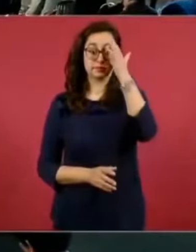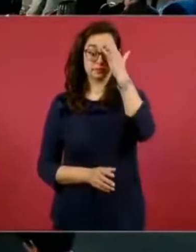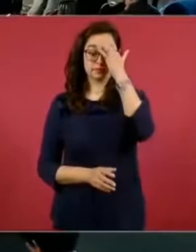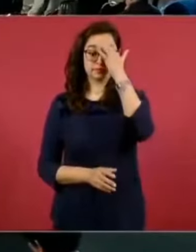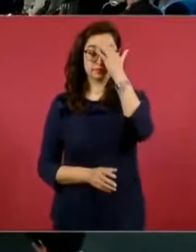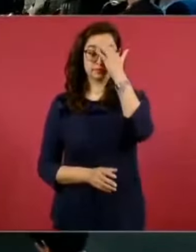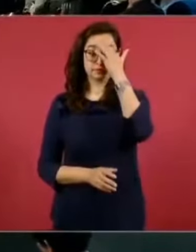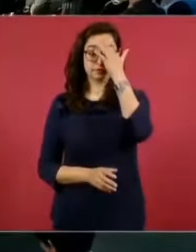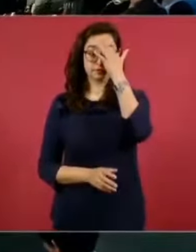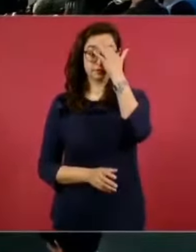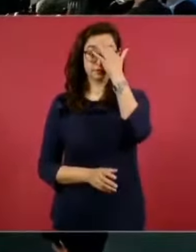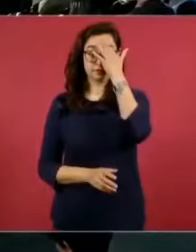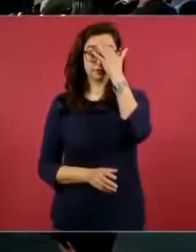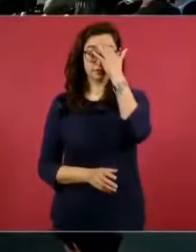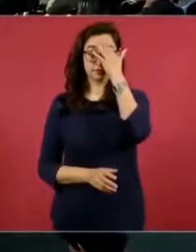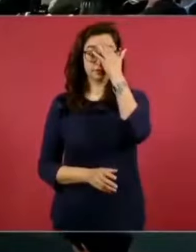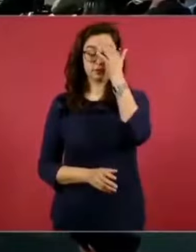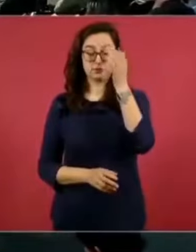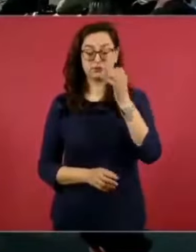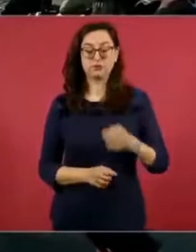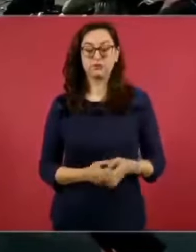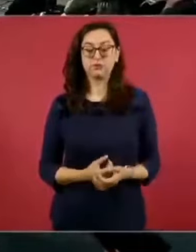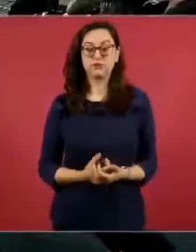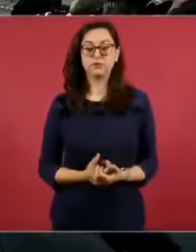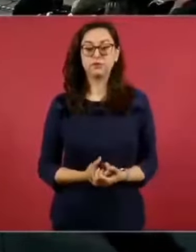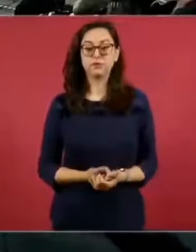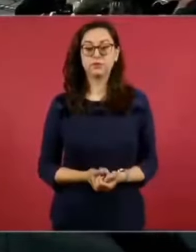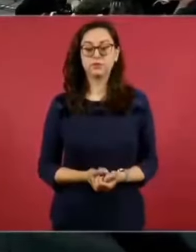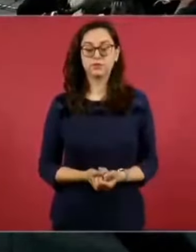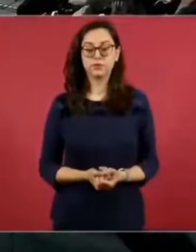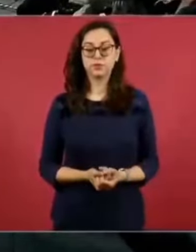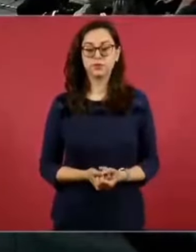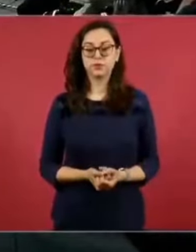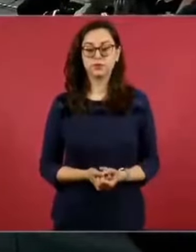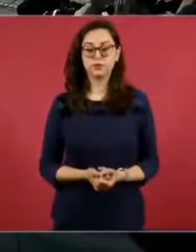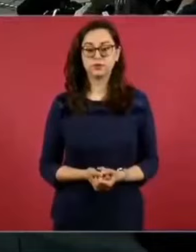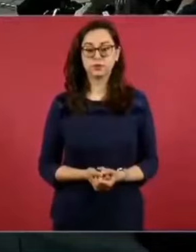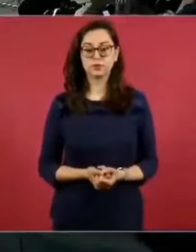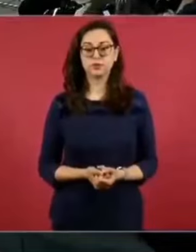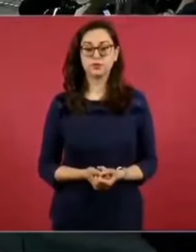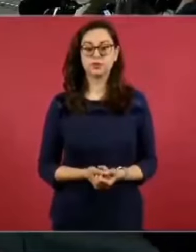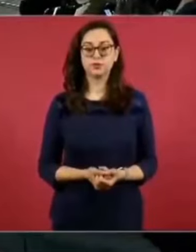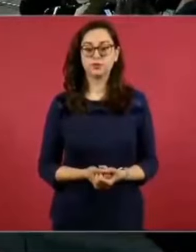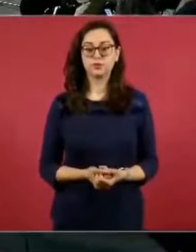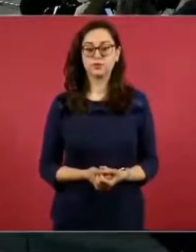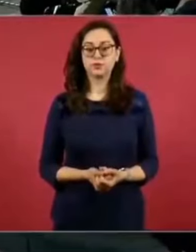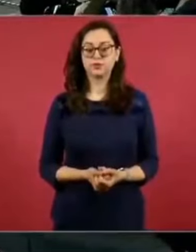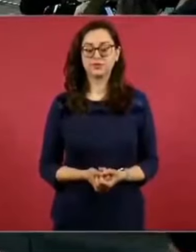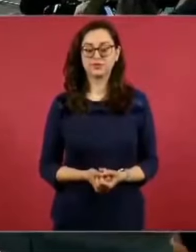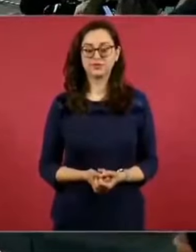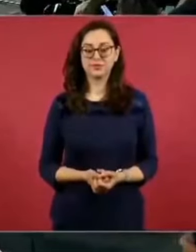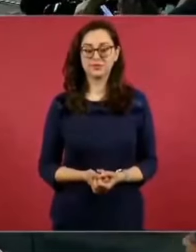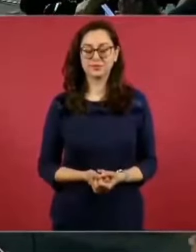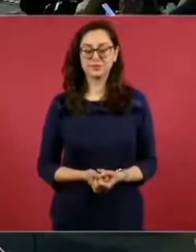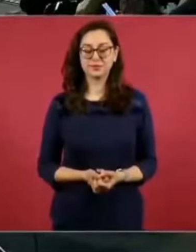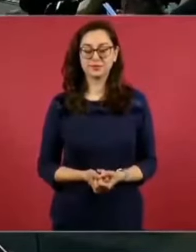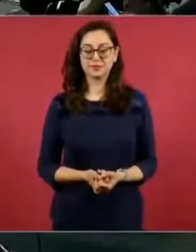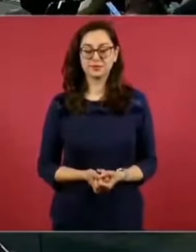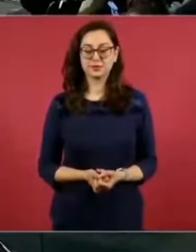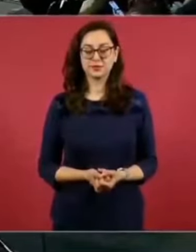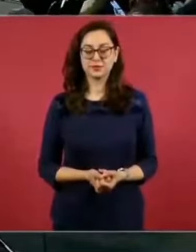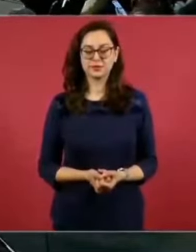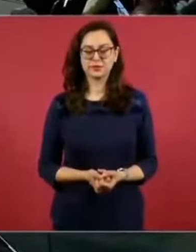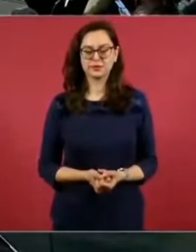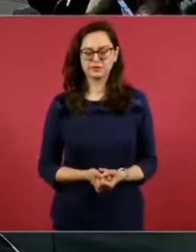Es buena la